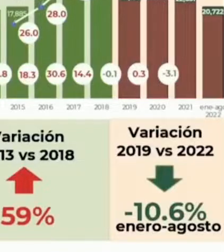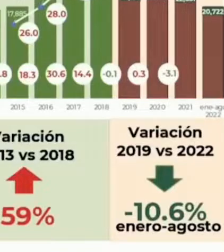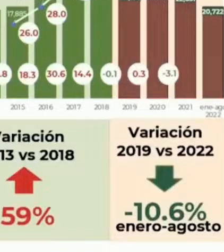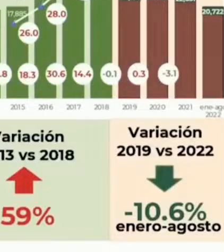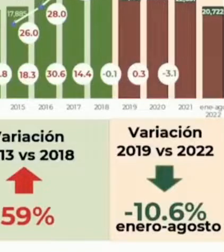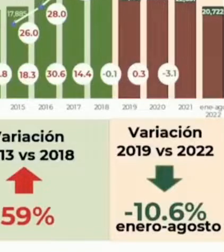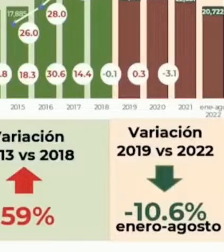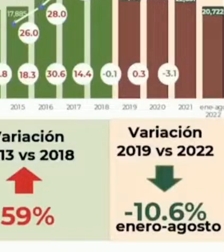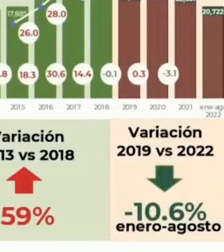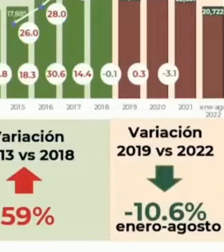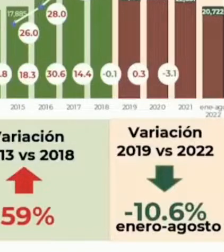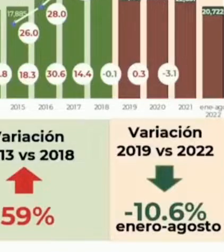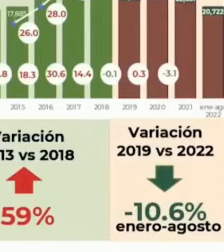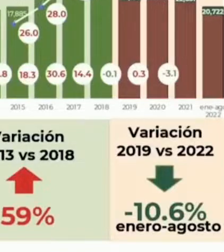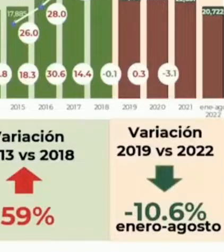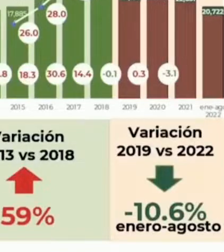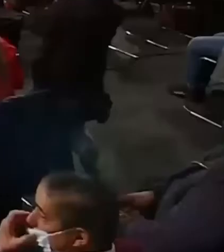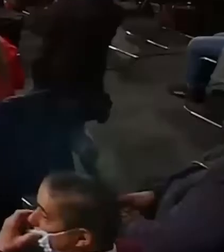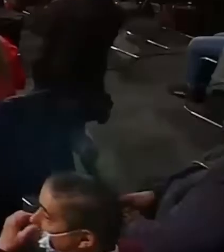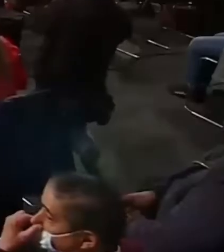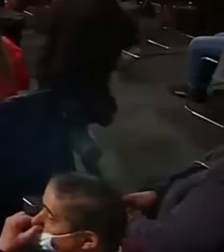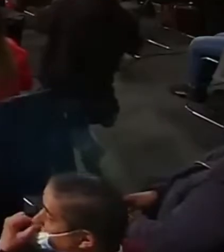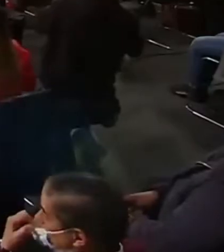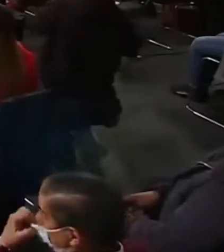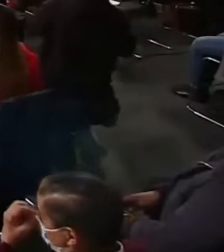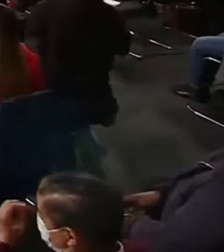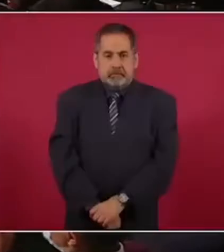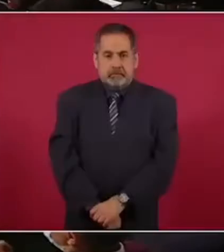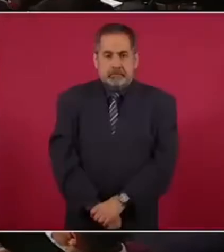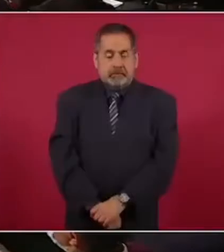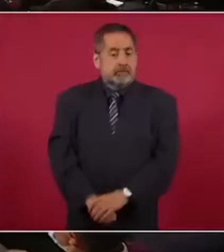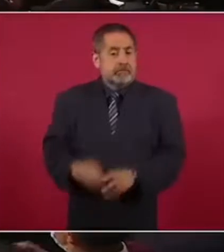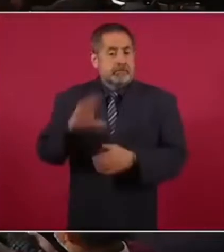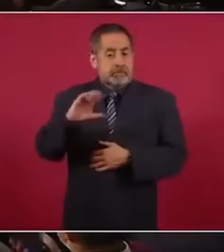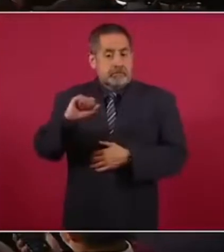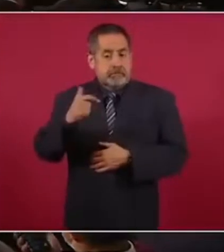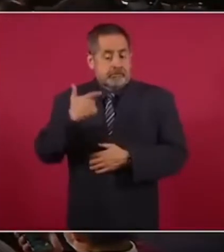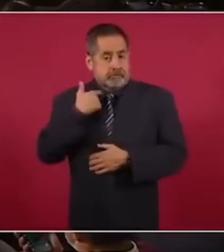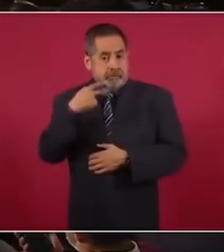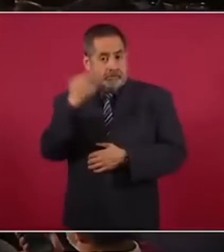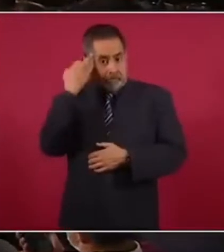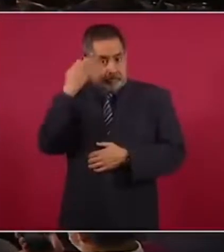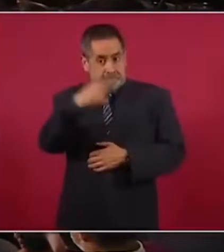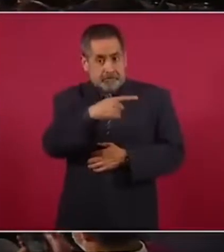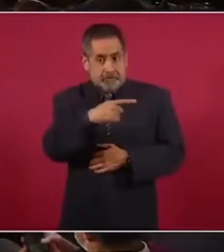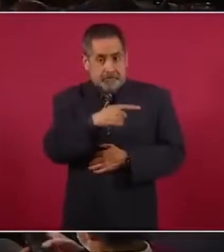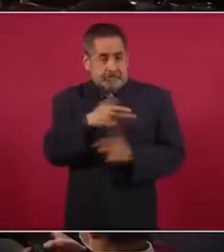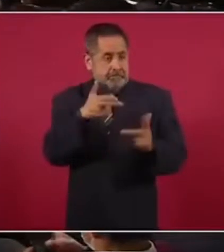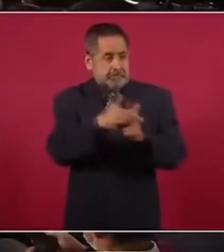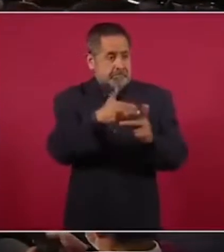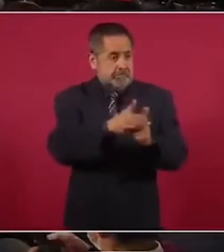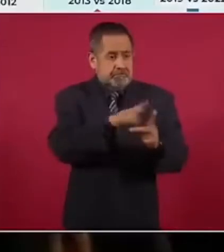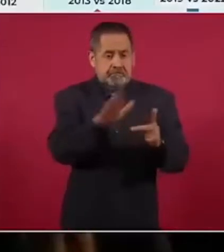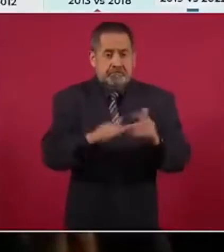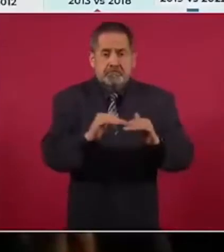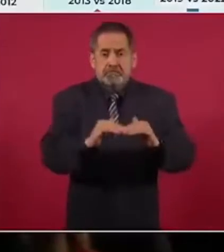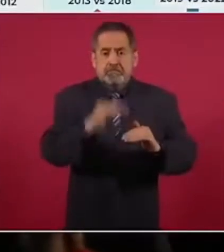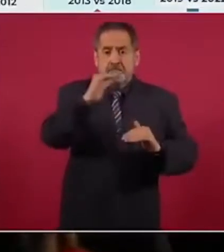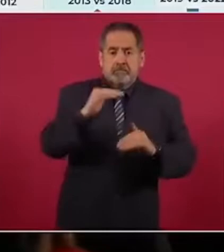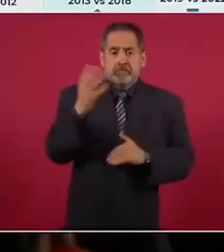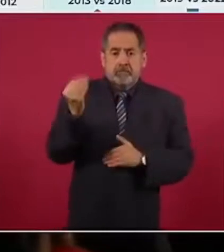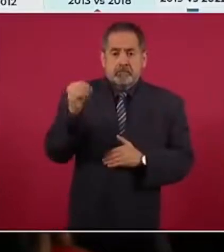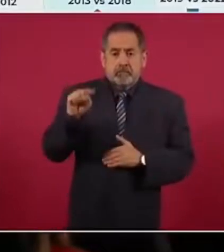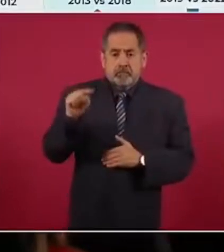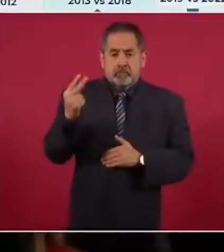En su gobierno hubo un incremento en homicidios del 9.2 por